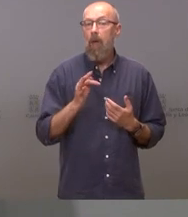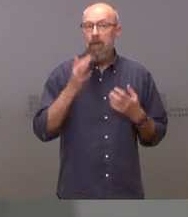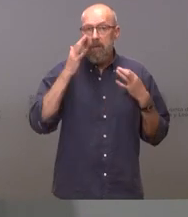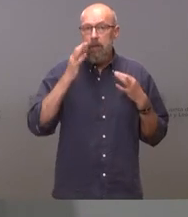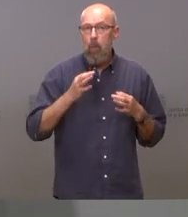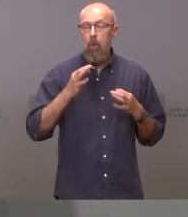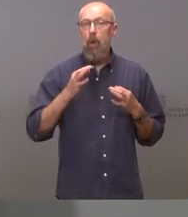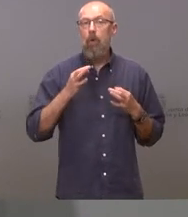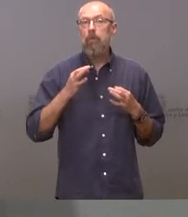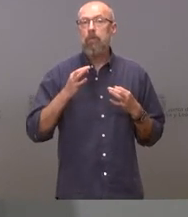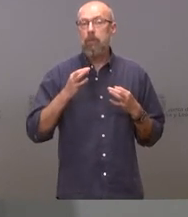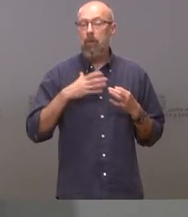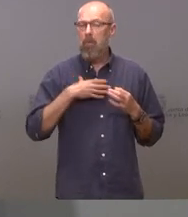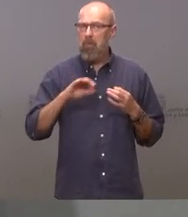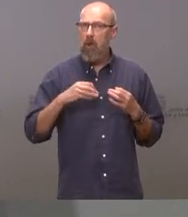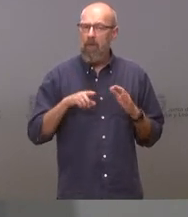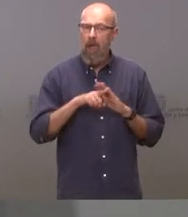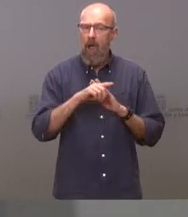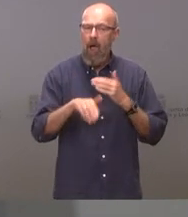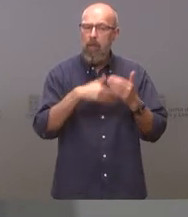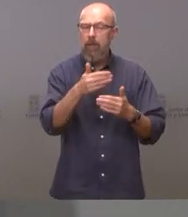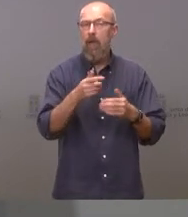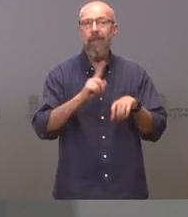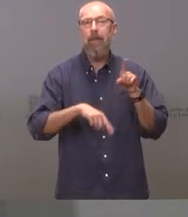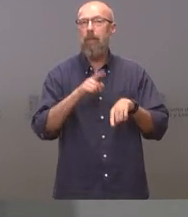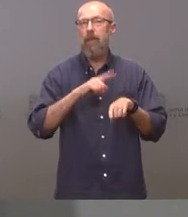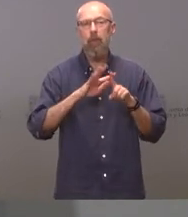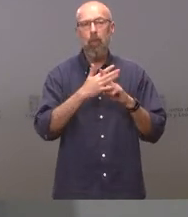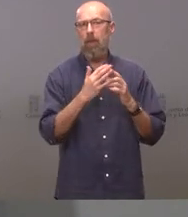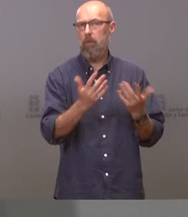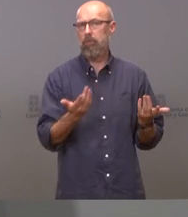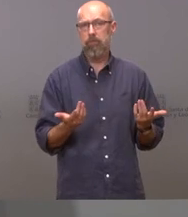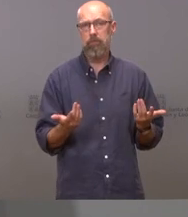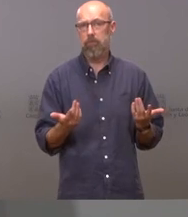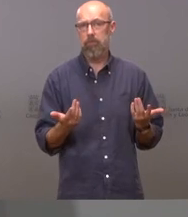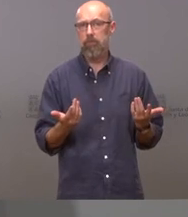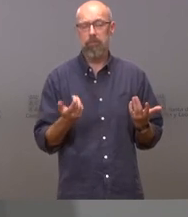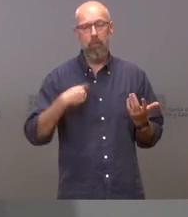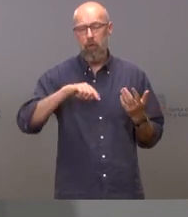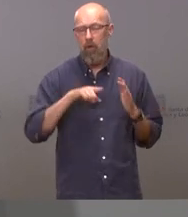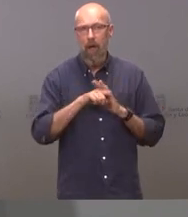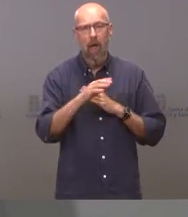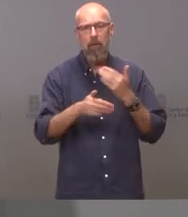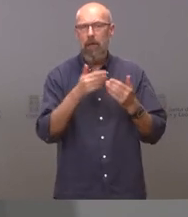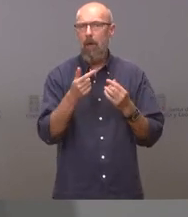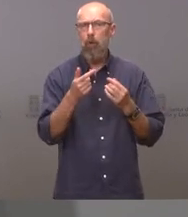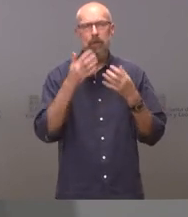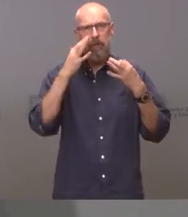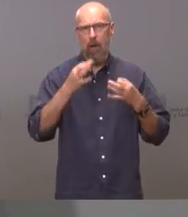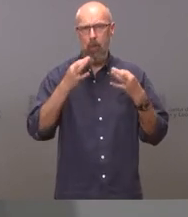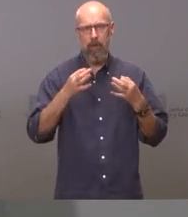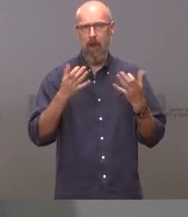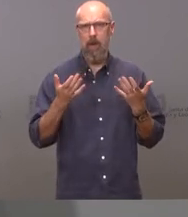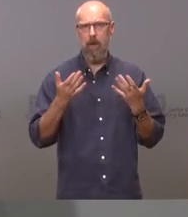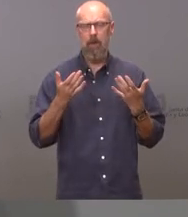a poder avanzar cuando toque avanzamos avanzamos con seguridad como siempre hemos dicho